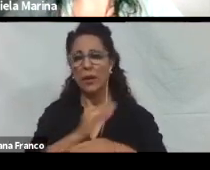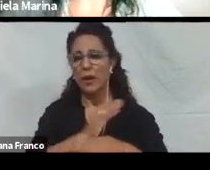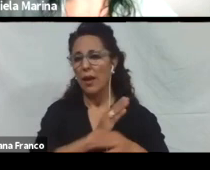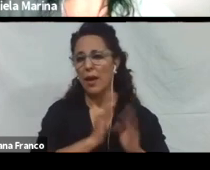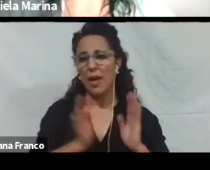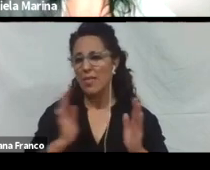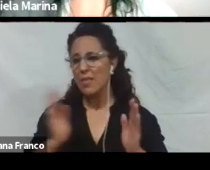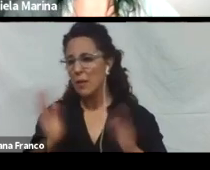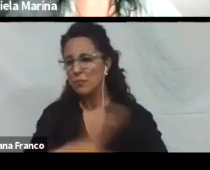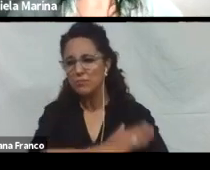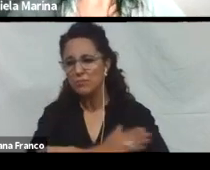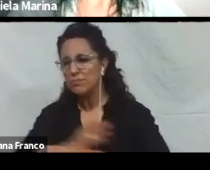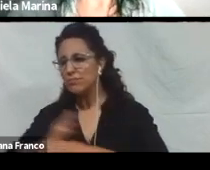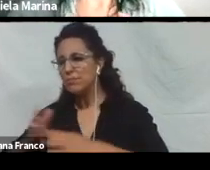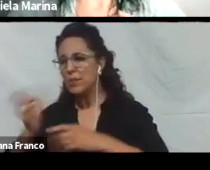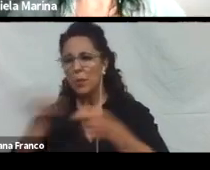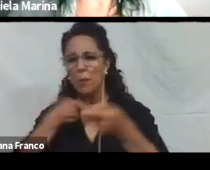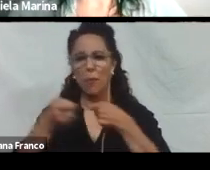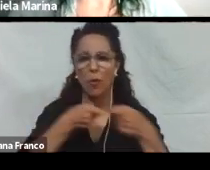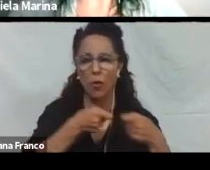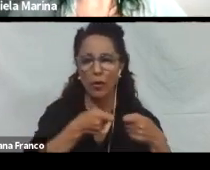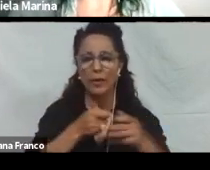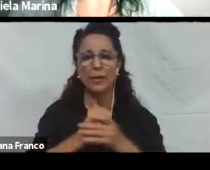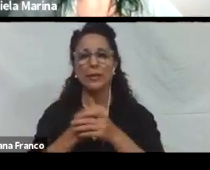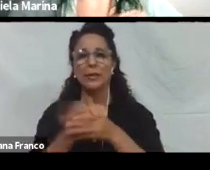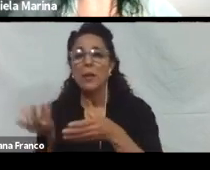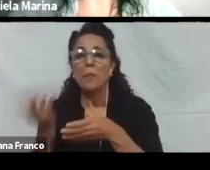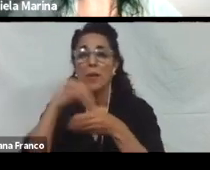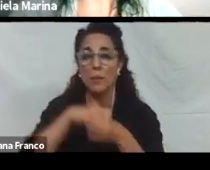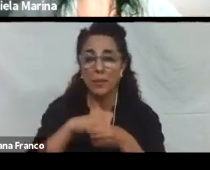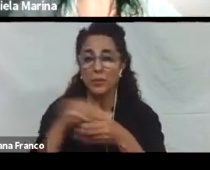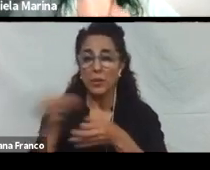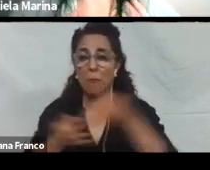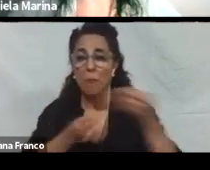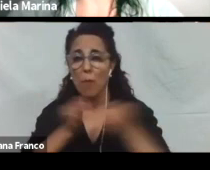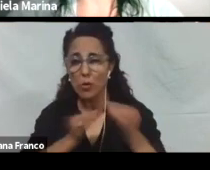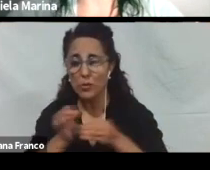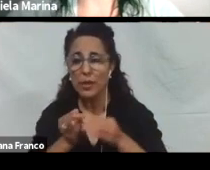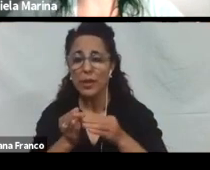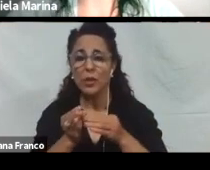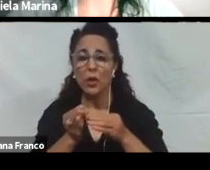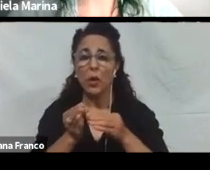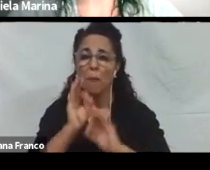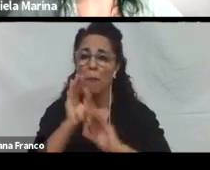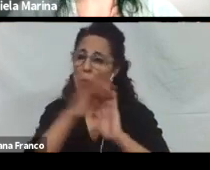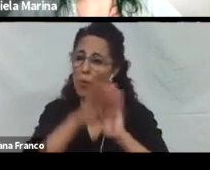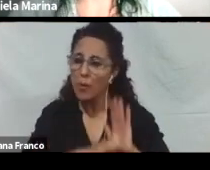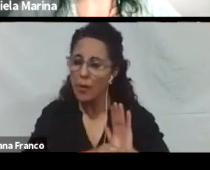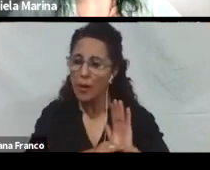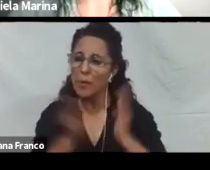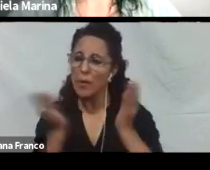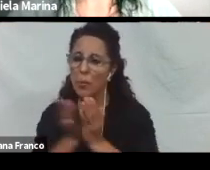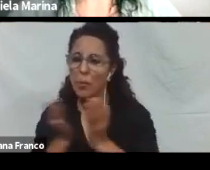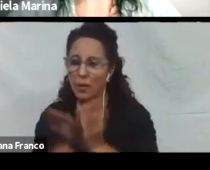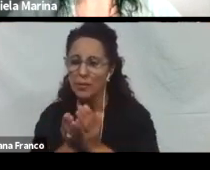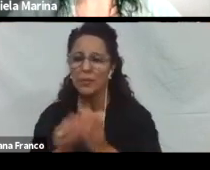toma de decisiones. Políticas. Y la implementación. De proyectos. programas. En el ámbito educativo. También.